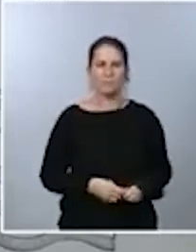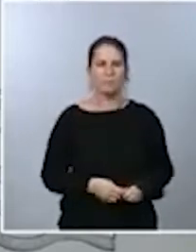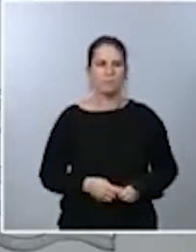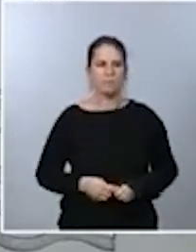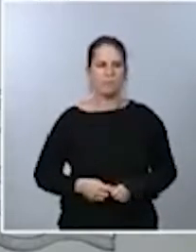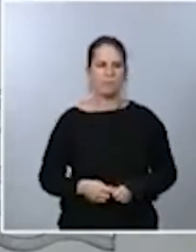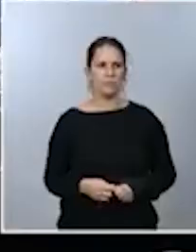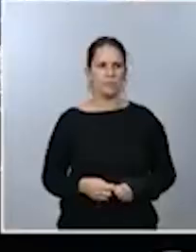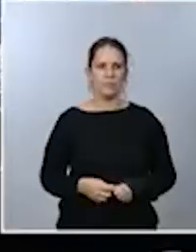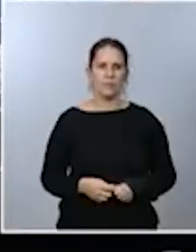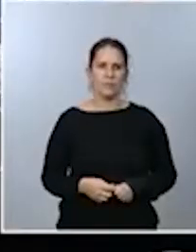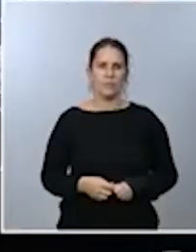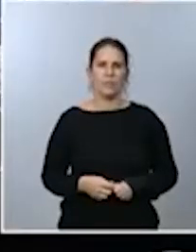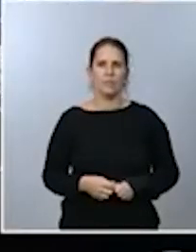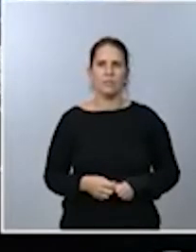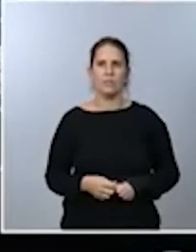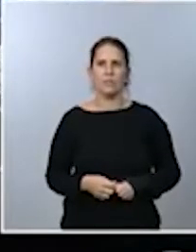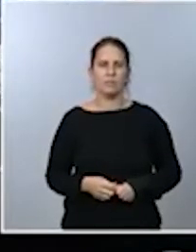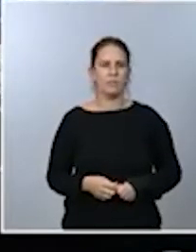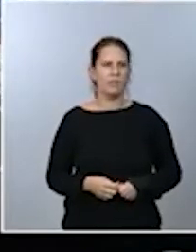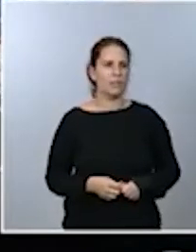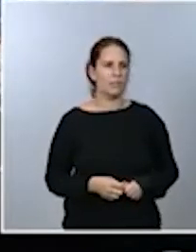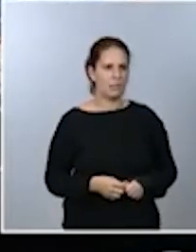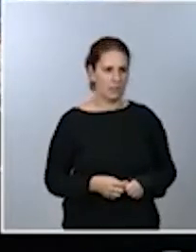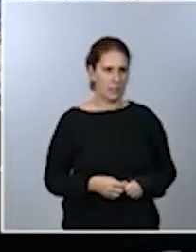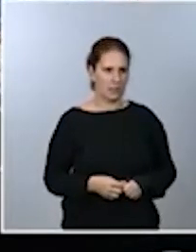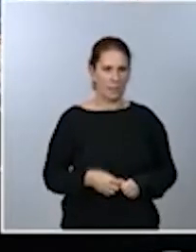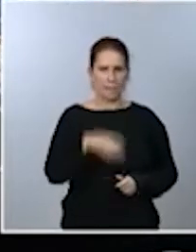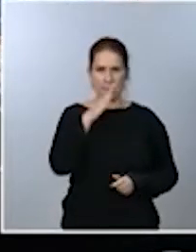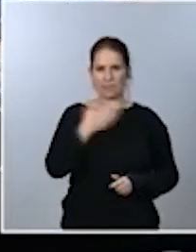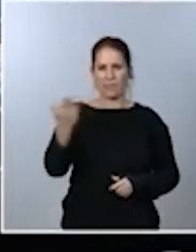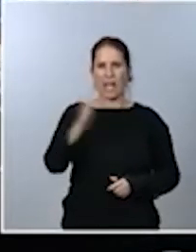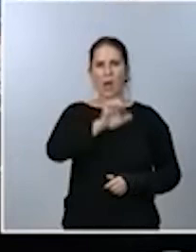La pregunta ahora es Ana Fernández Vila, de Europa Press.